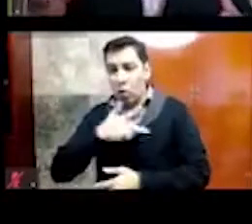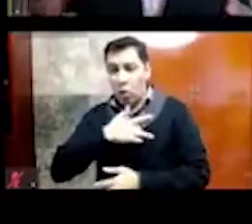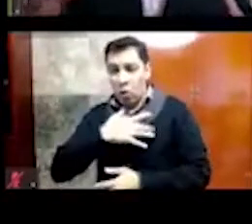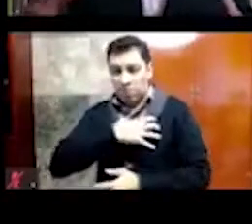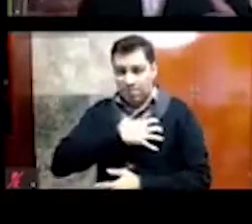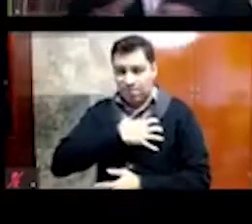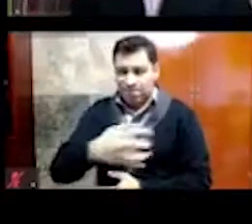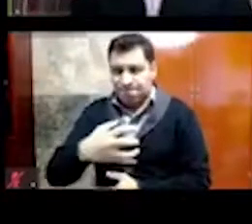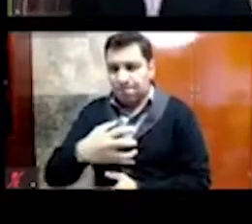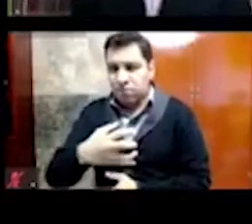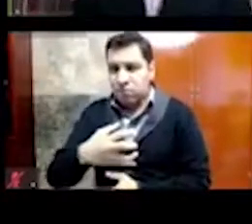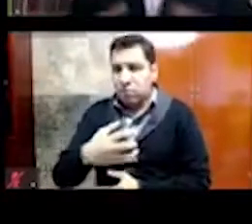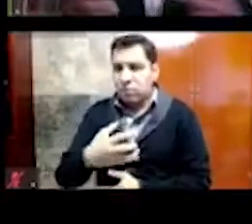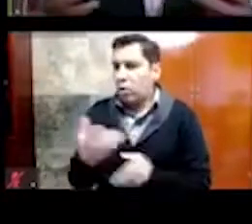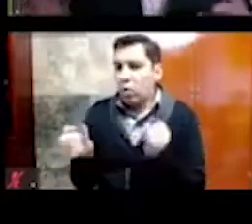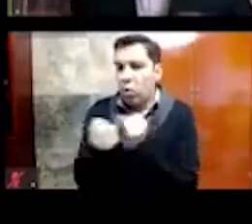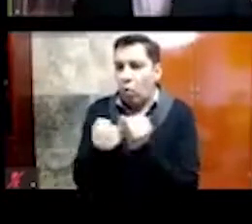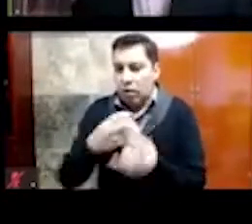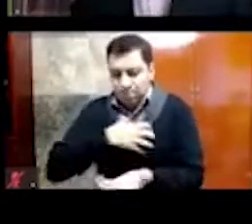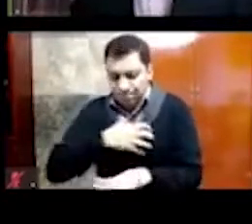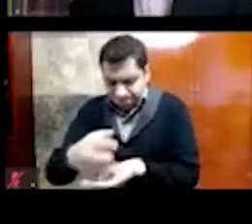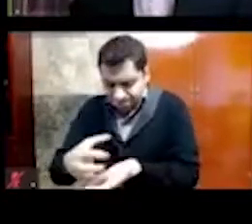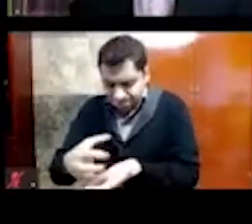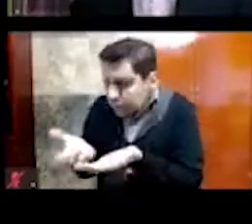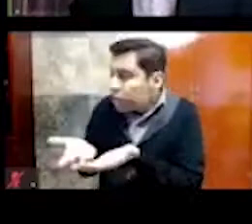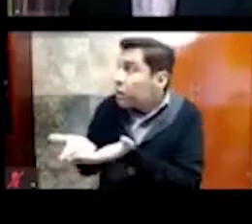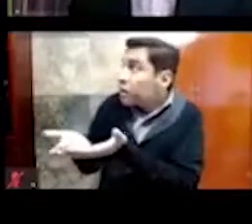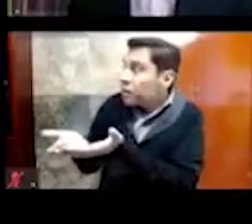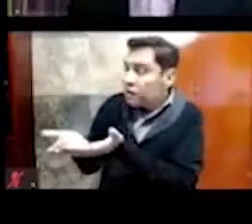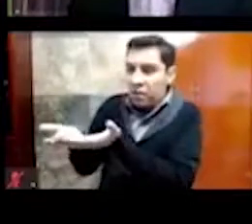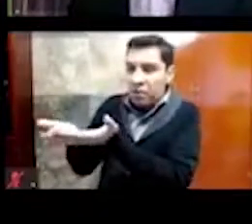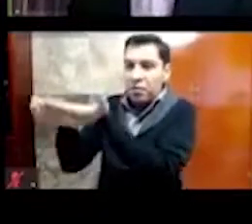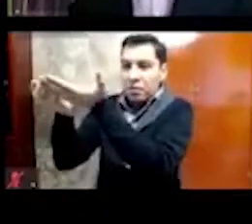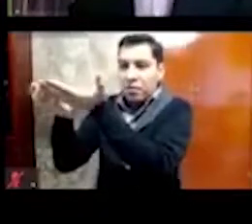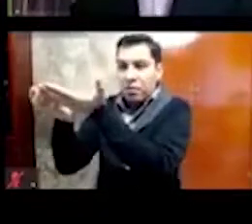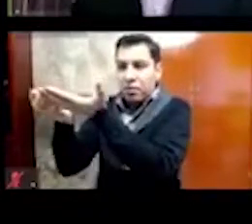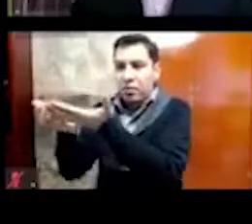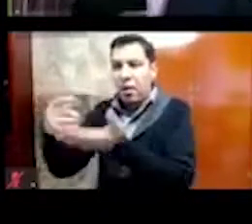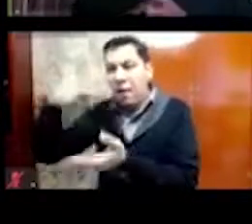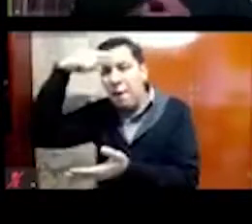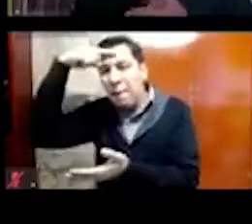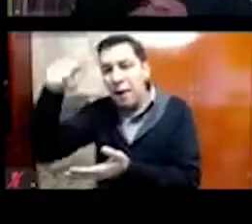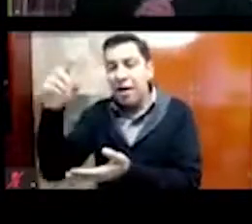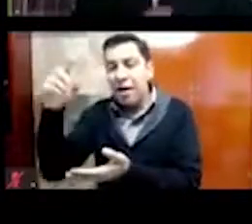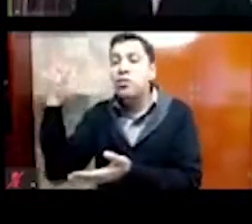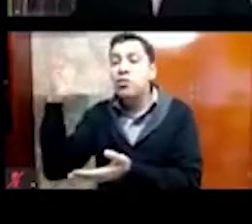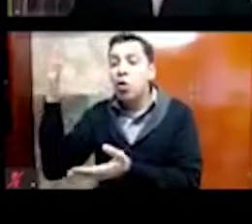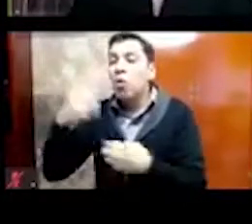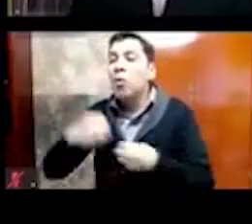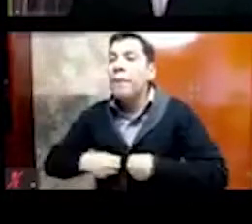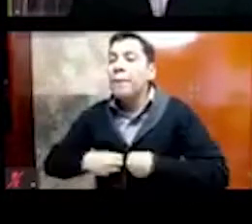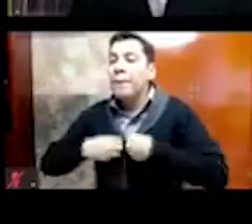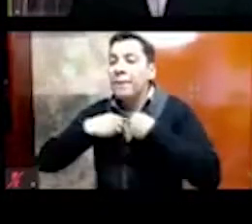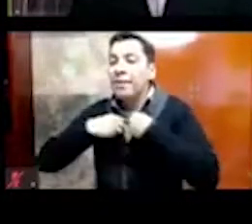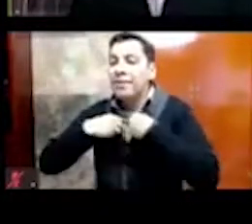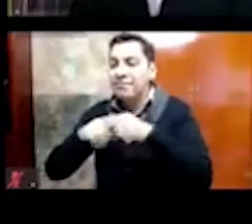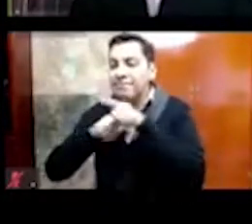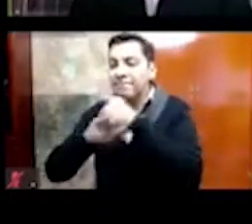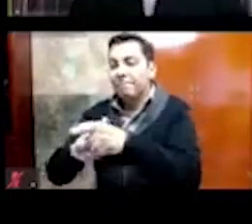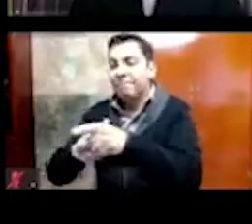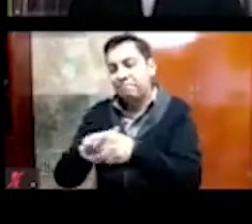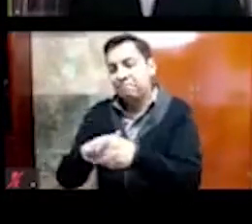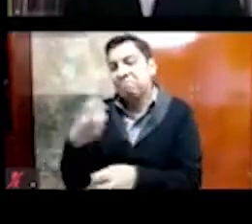este órgano vital para darle vida al sol, ¿no? Bueno, entonces, ese es el objetivo,